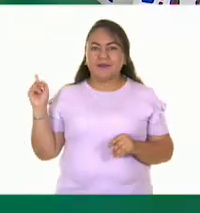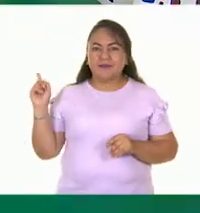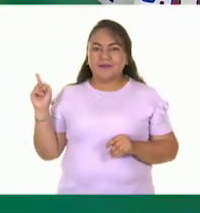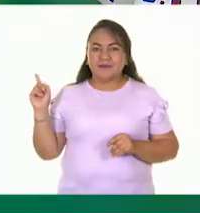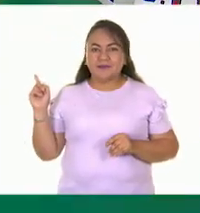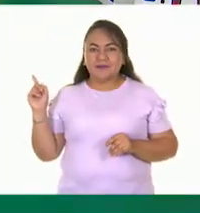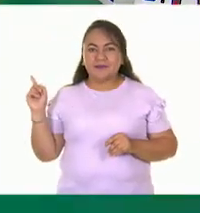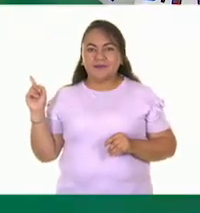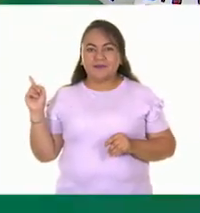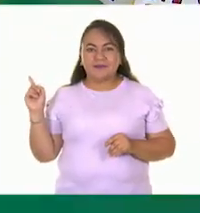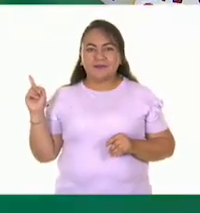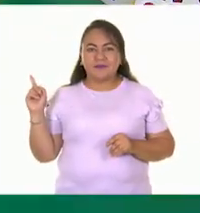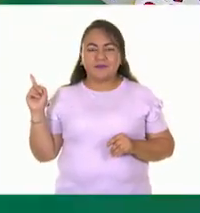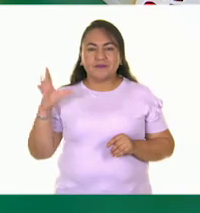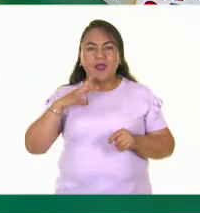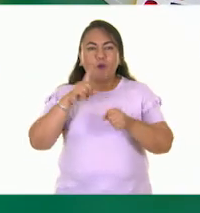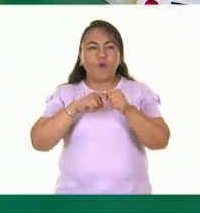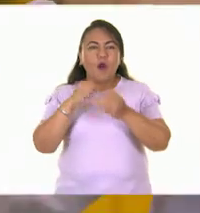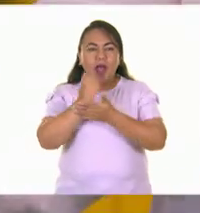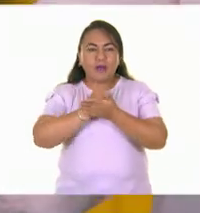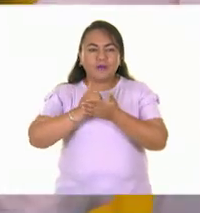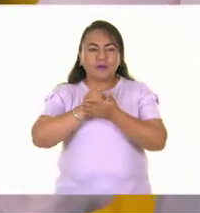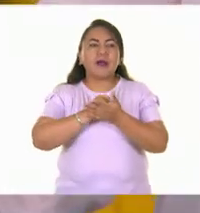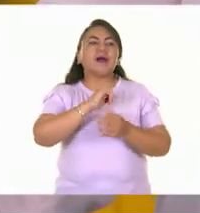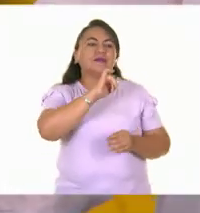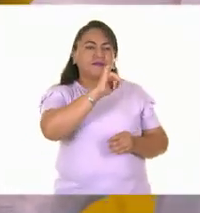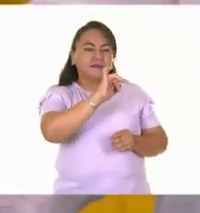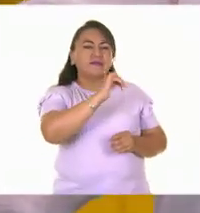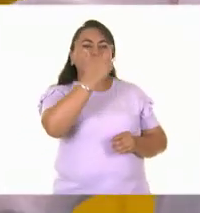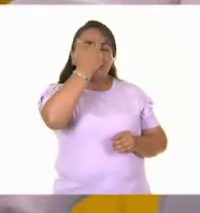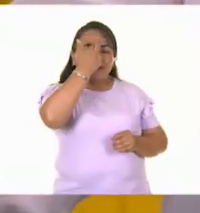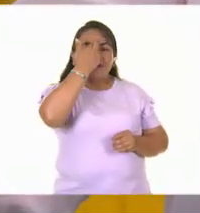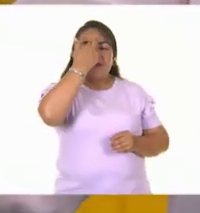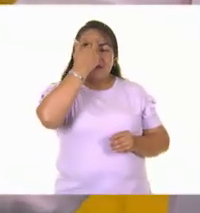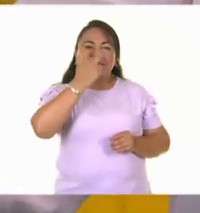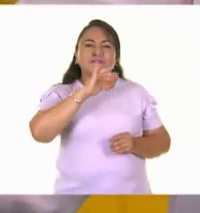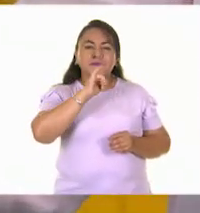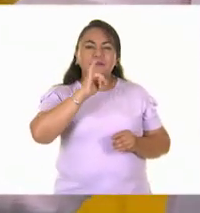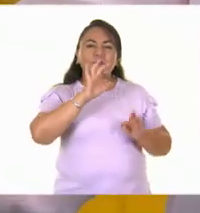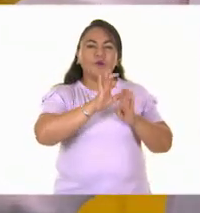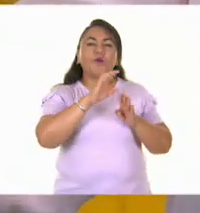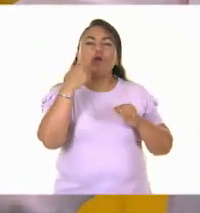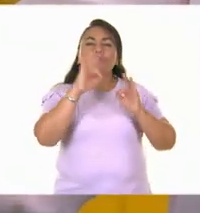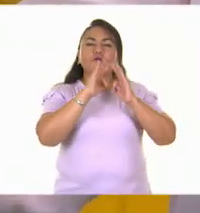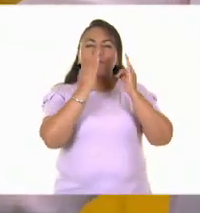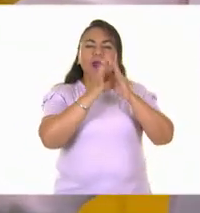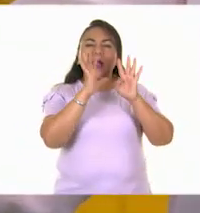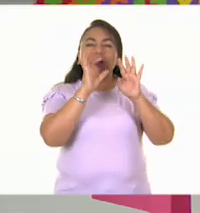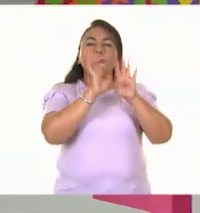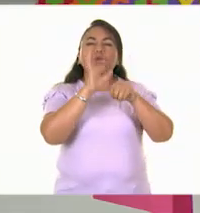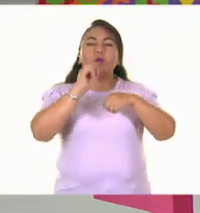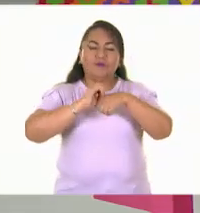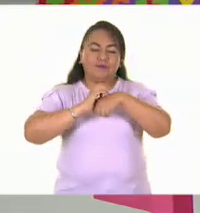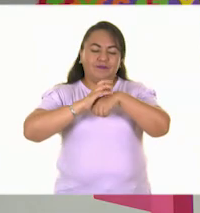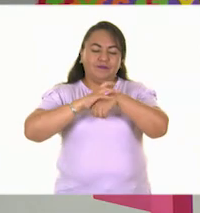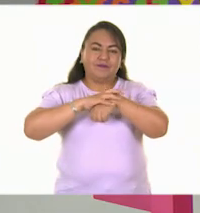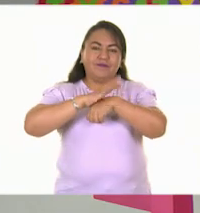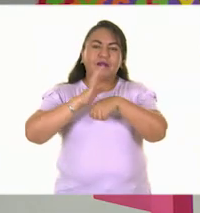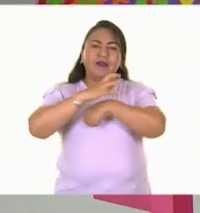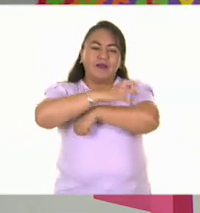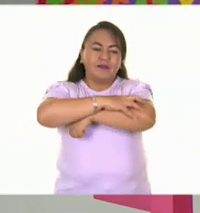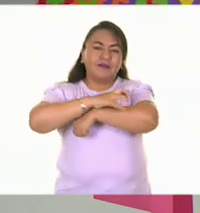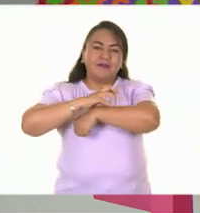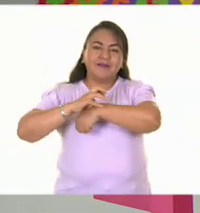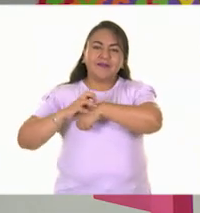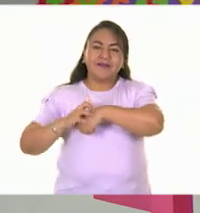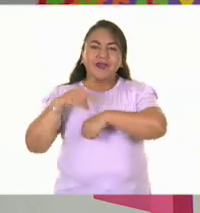texturas que están en colorcito azul. ¡Claro! Y que le dan como una textura como si fueran las escamas, ¿verdad? Como si fueran las escamas de